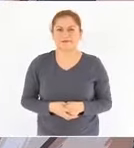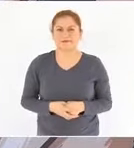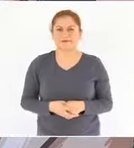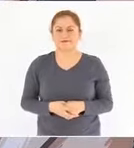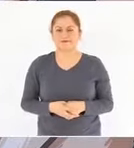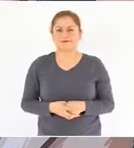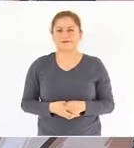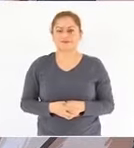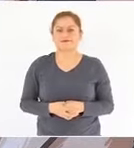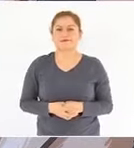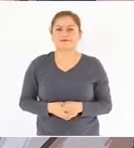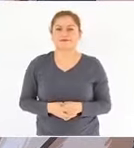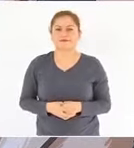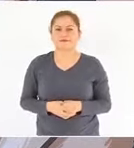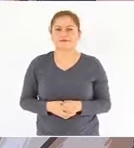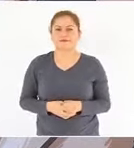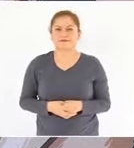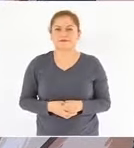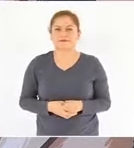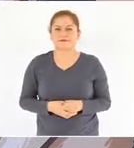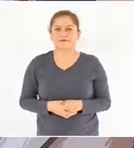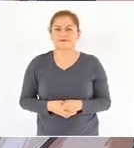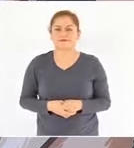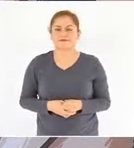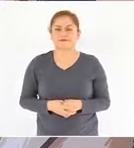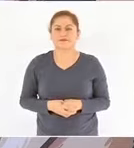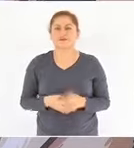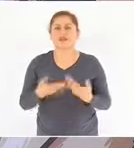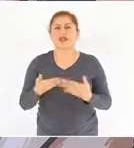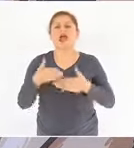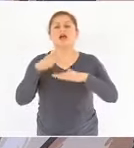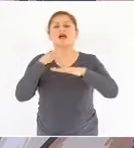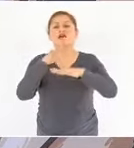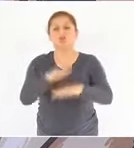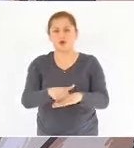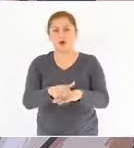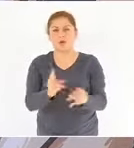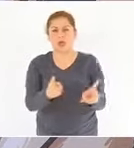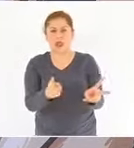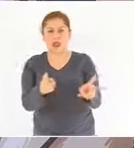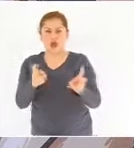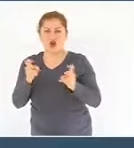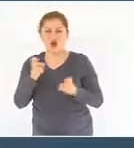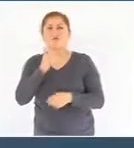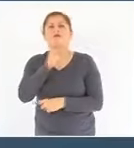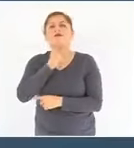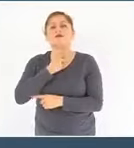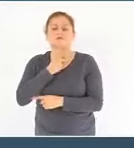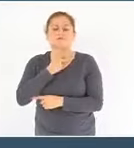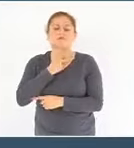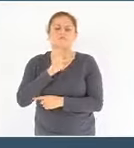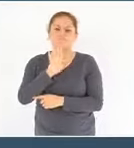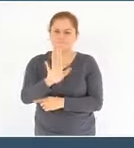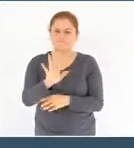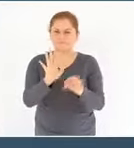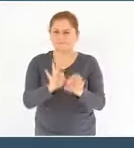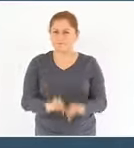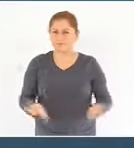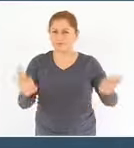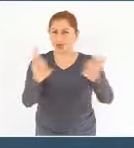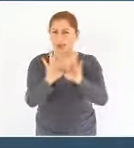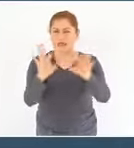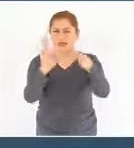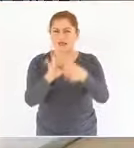En cuanto a la estrategia contra el robo de combustibles es importante mencionar que se